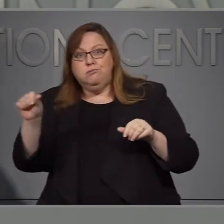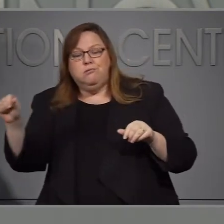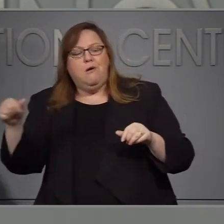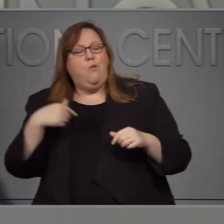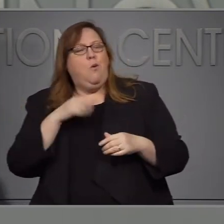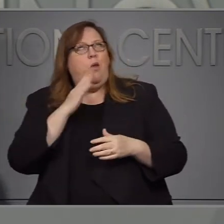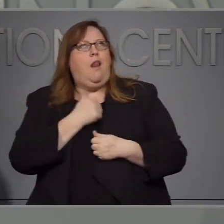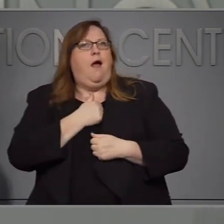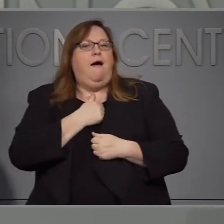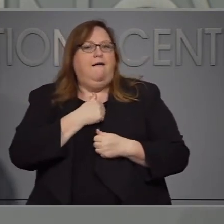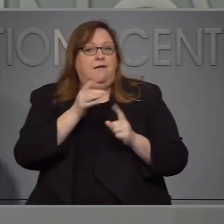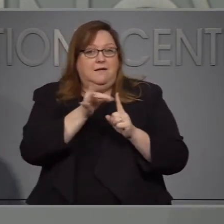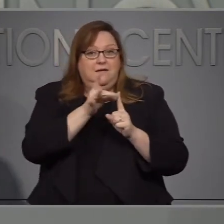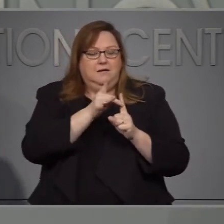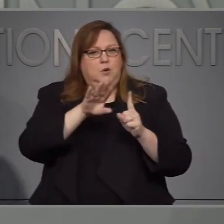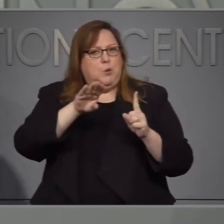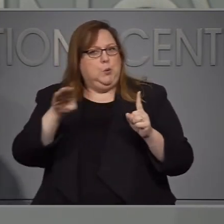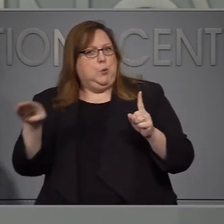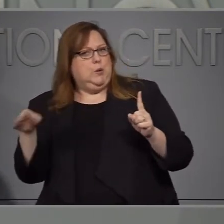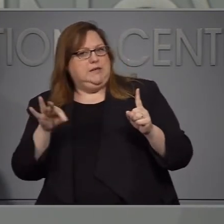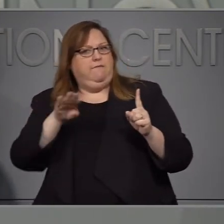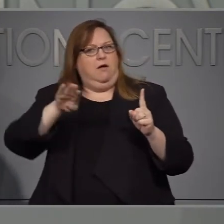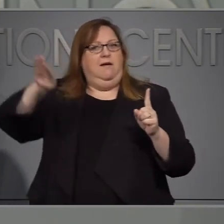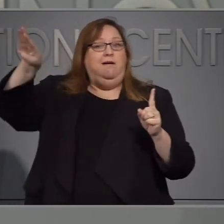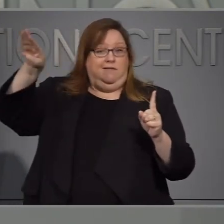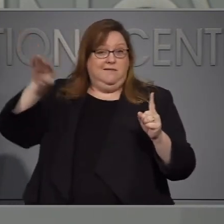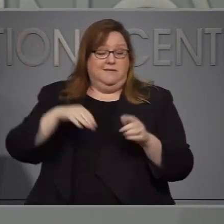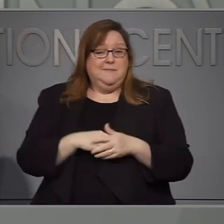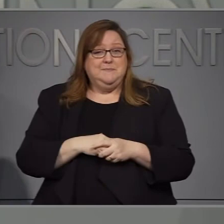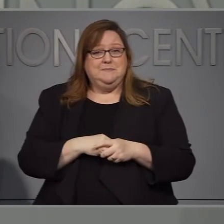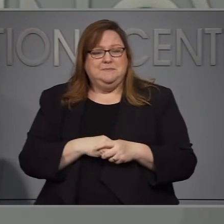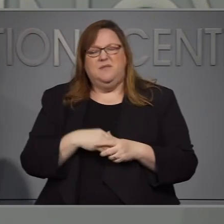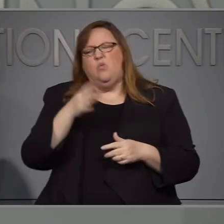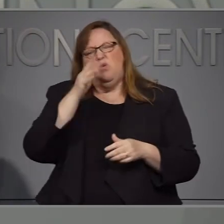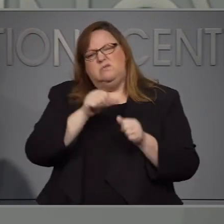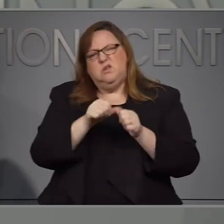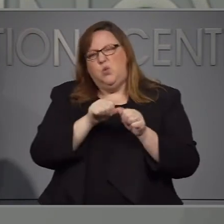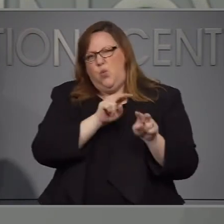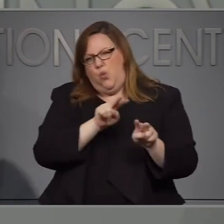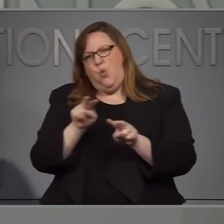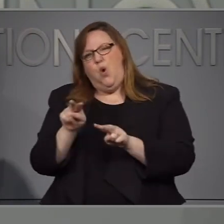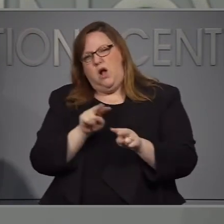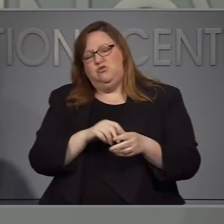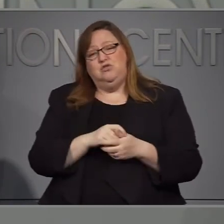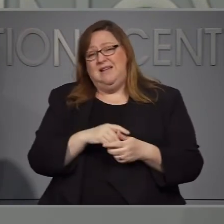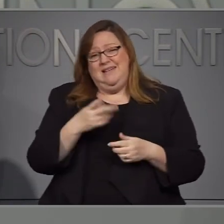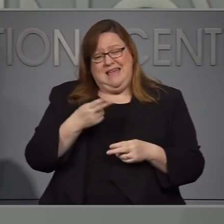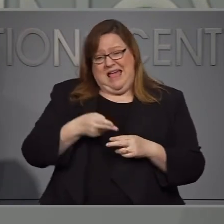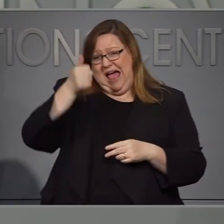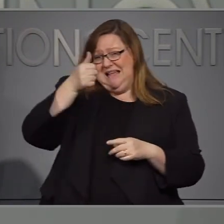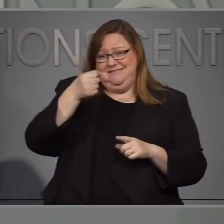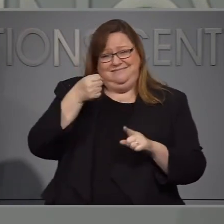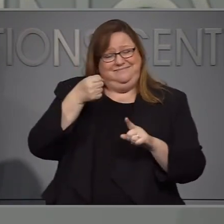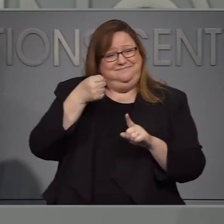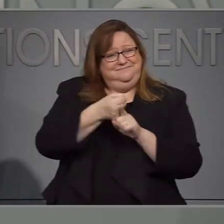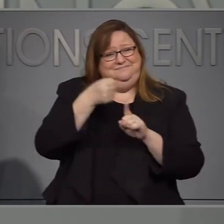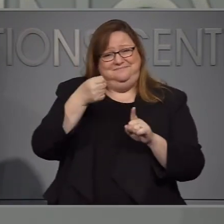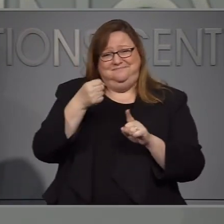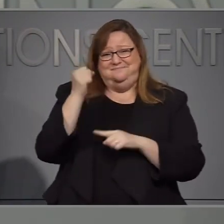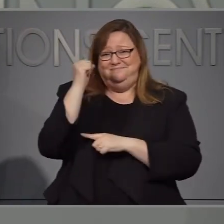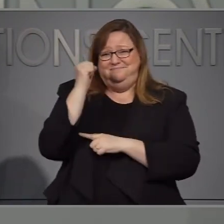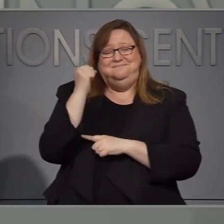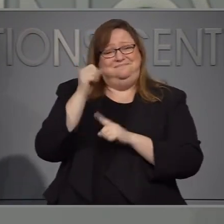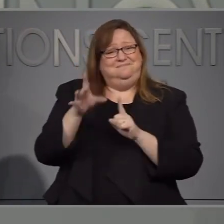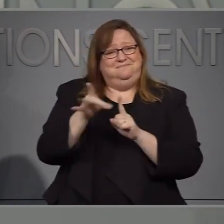que realmente se nivelara todavía no llegamos ahí pero seguimos observando las tendencias y como tú el sábado tuvimos un